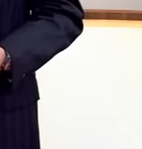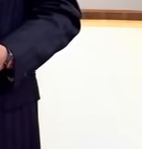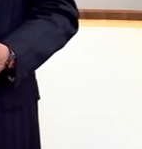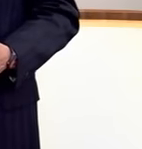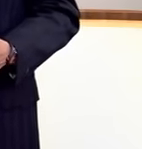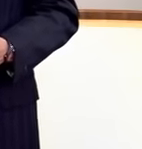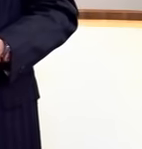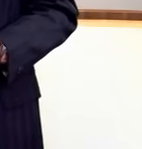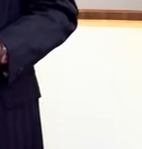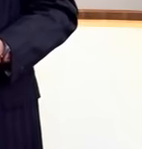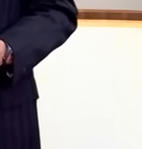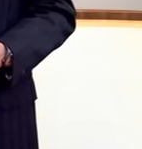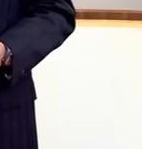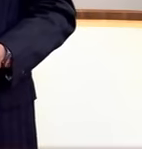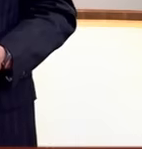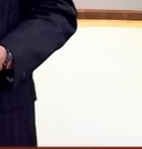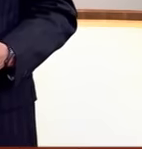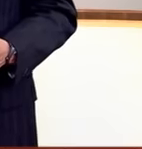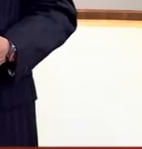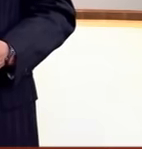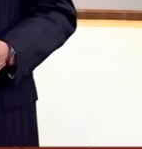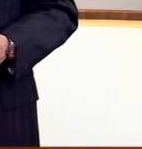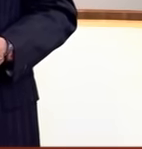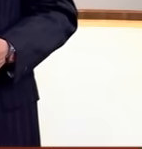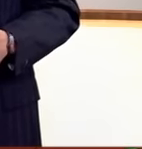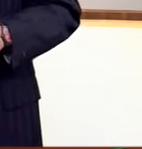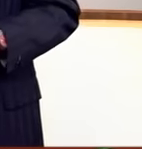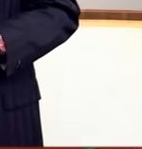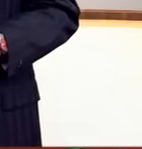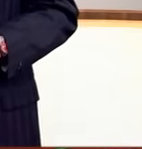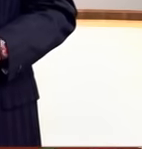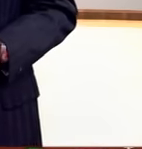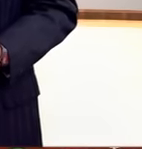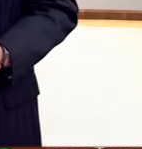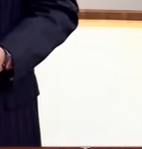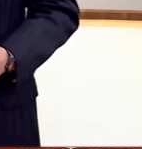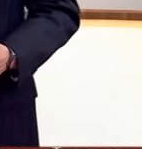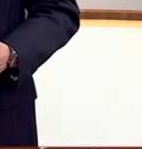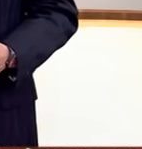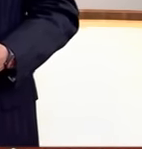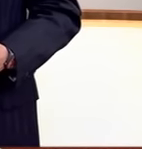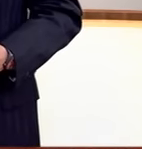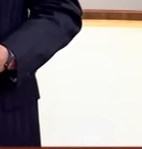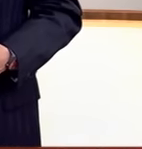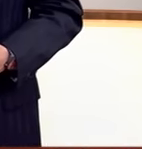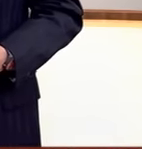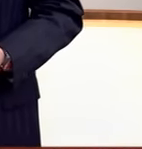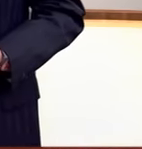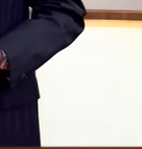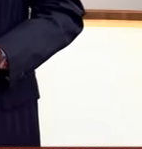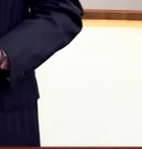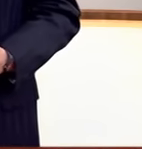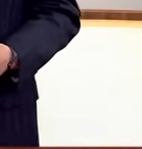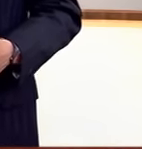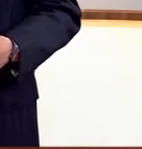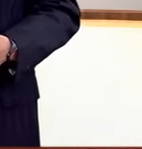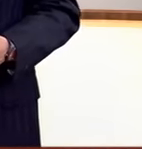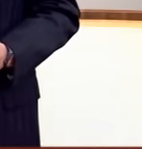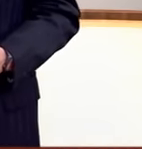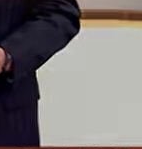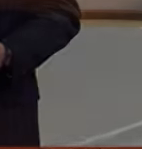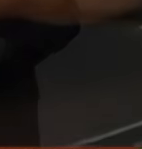cobertura Que se llama Exención de pago de primas Y cuyo fin es que En caso de fallecimiento O invalidez total Y permanente de los padres